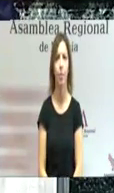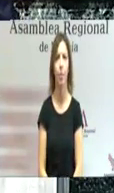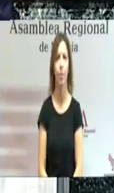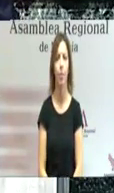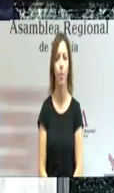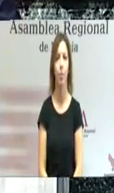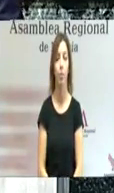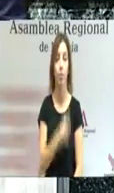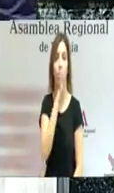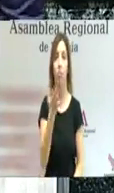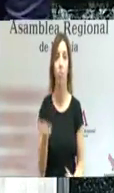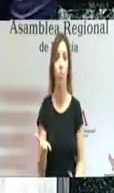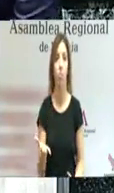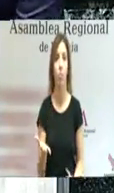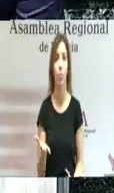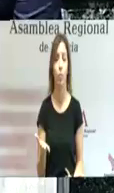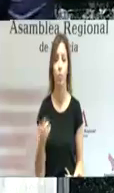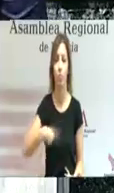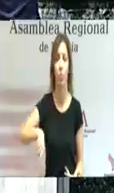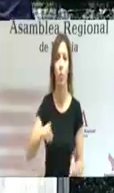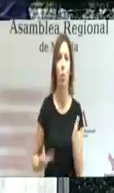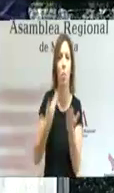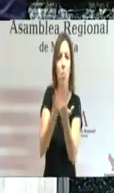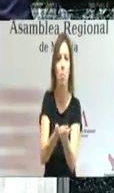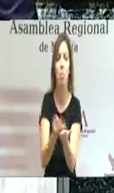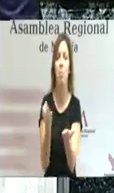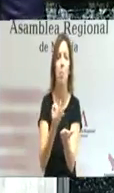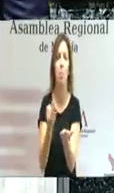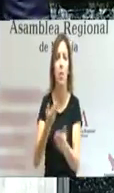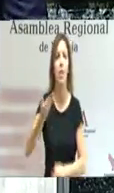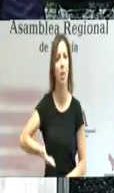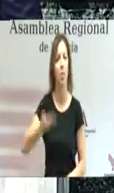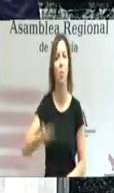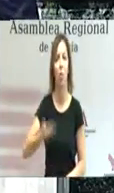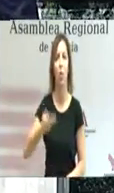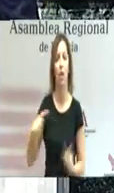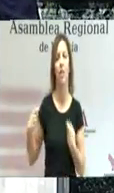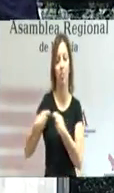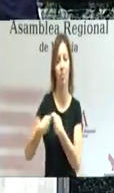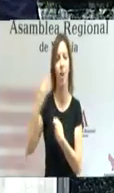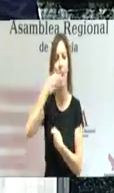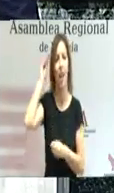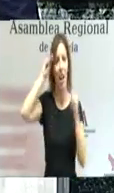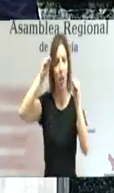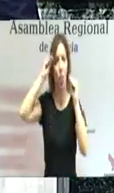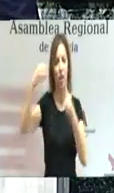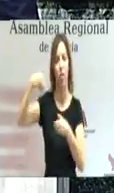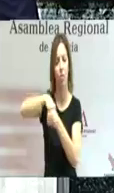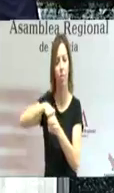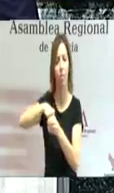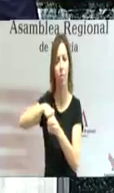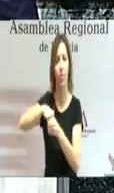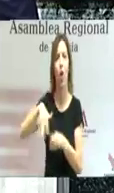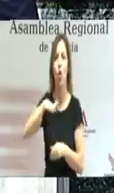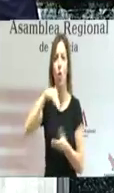Por eso, seguiremos planteando la importancia de los conciertos educativos que cubren un importante espacio